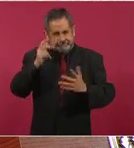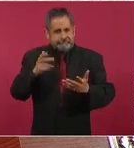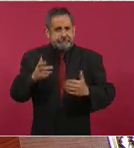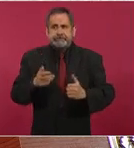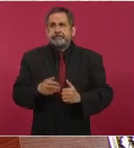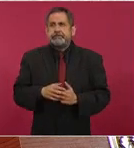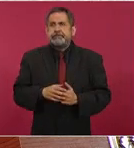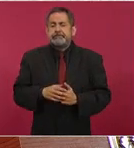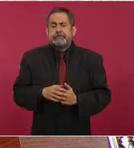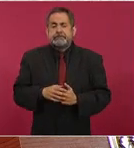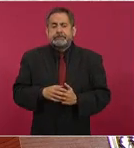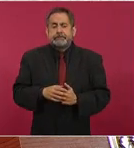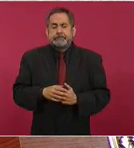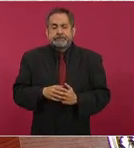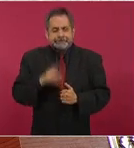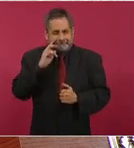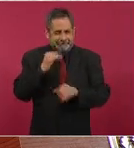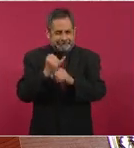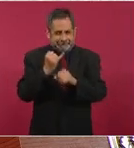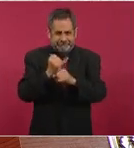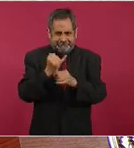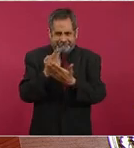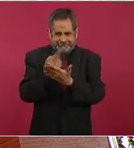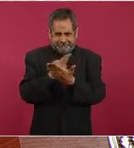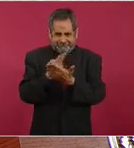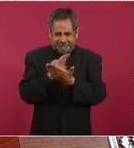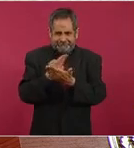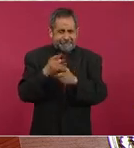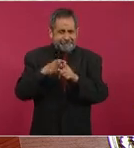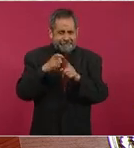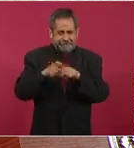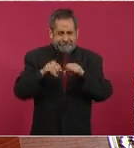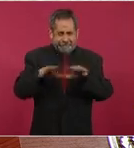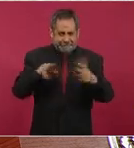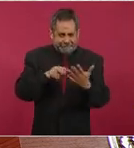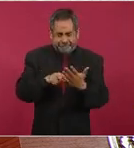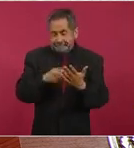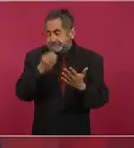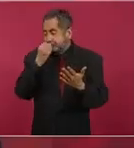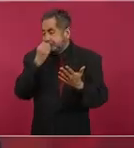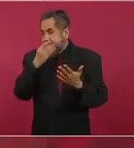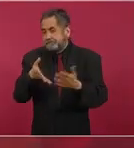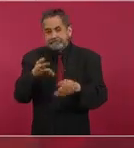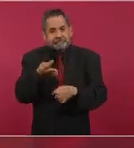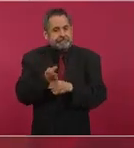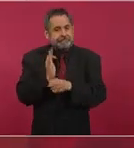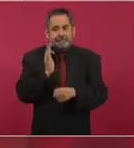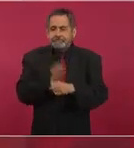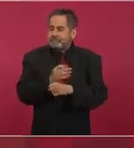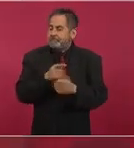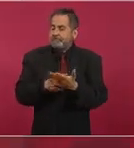de uno, las redes sociales y así como hay